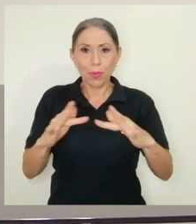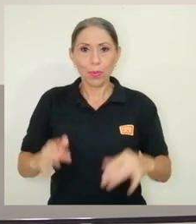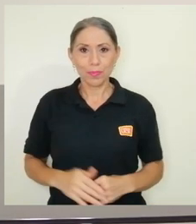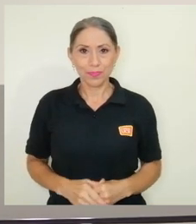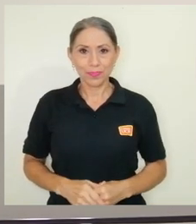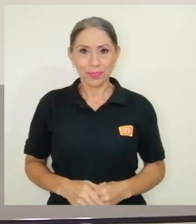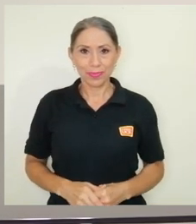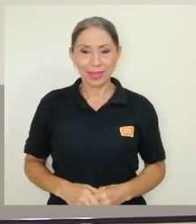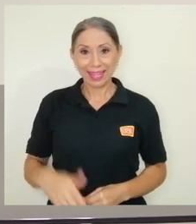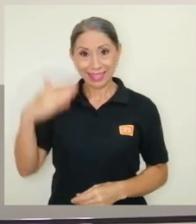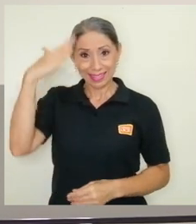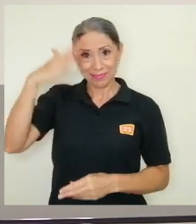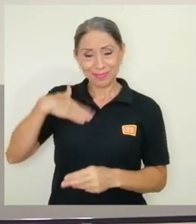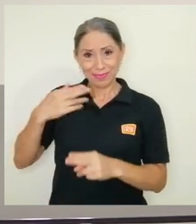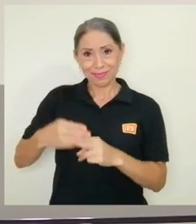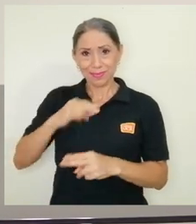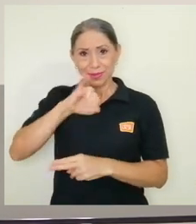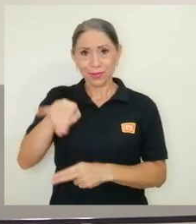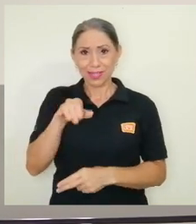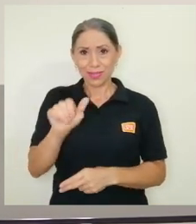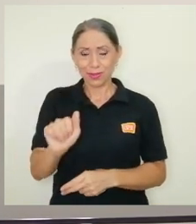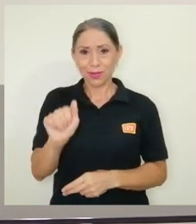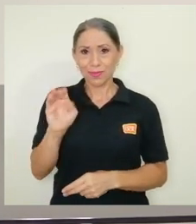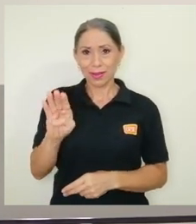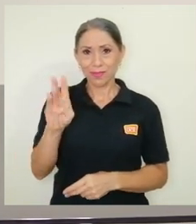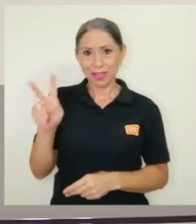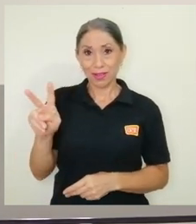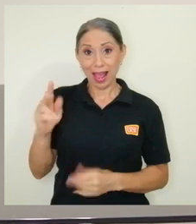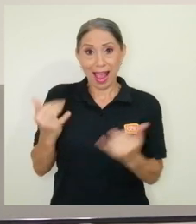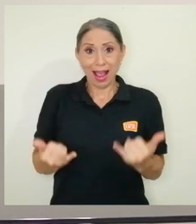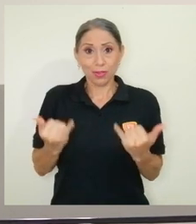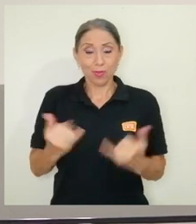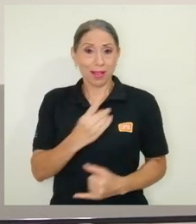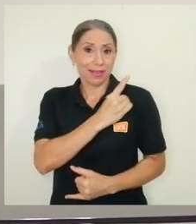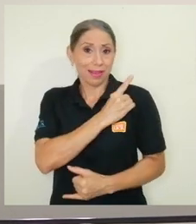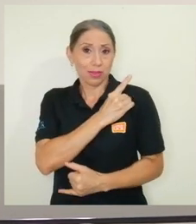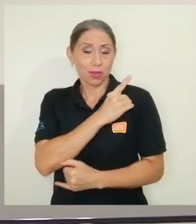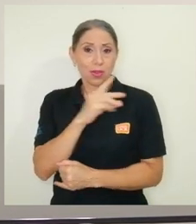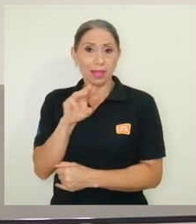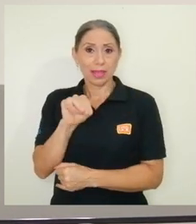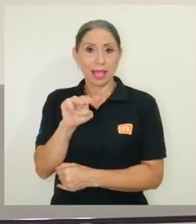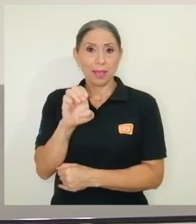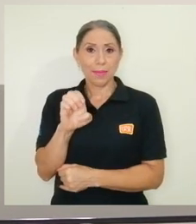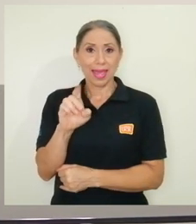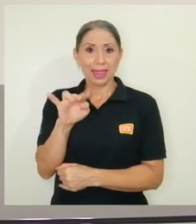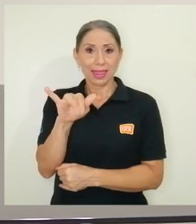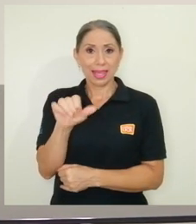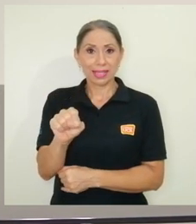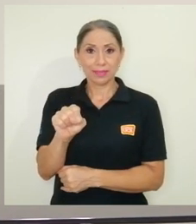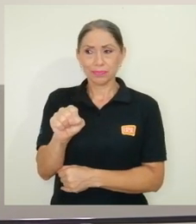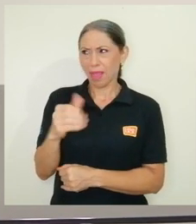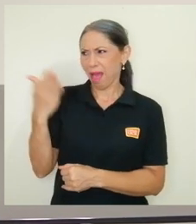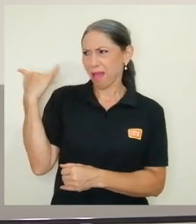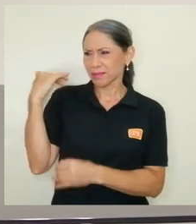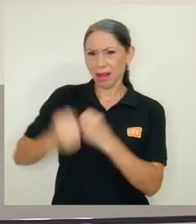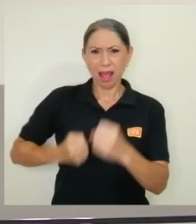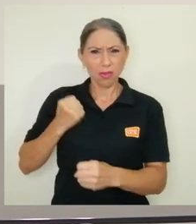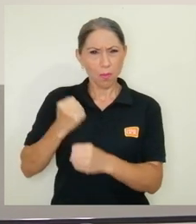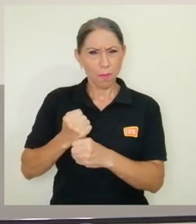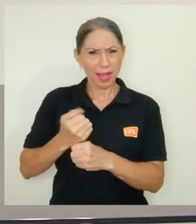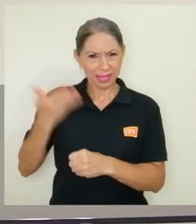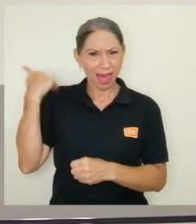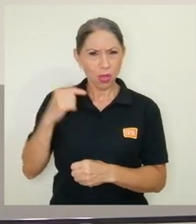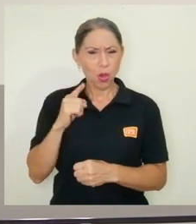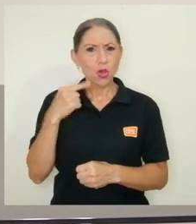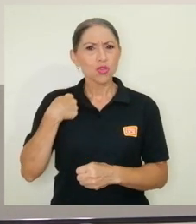Saludos, mi nombre es José Antonio Blanco Villalobos, soy actual director de Metix. Hasta el año pasado tenía 21 años de